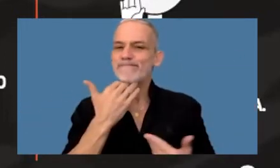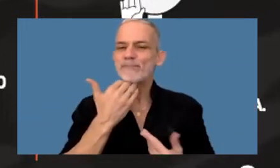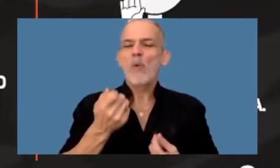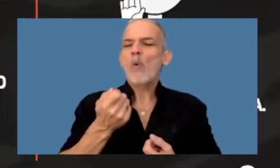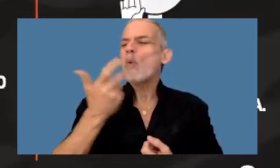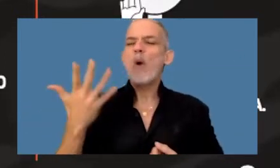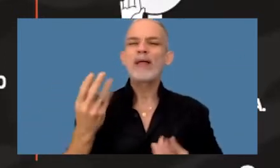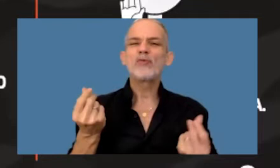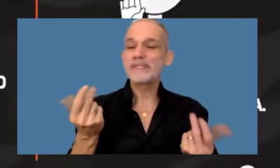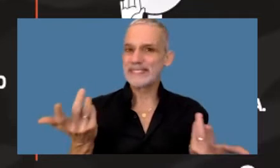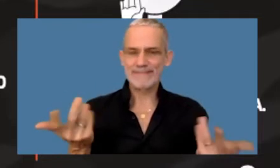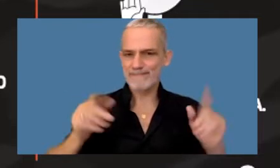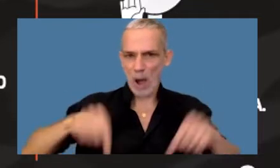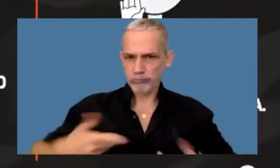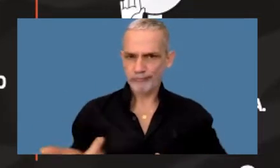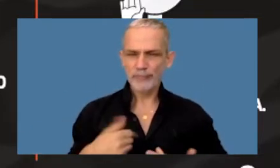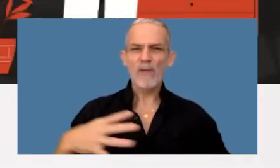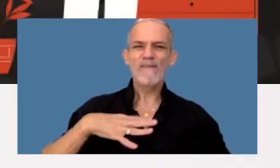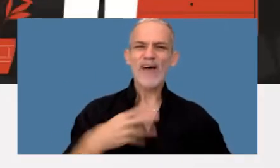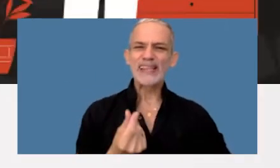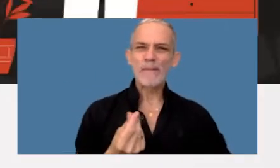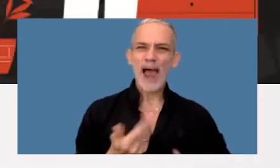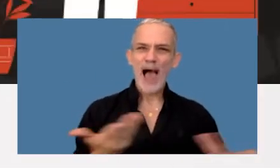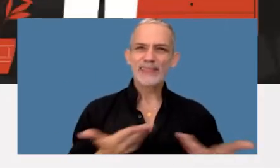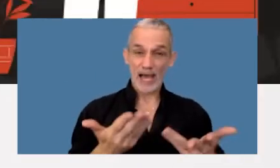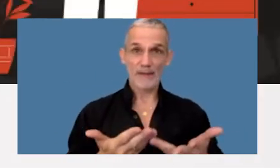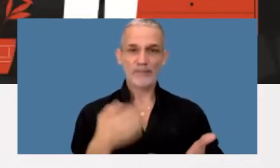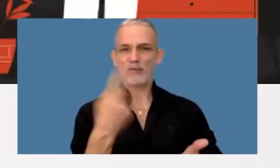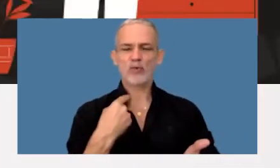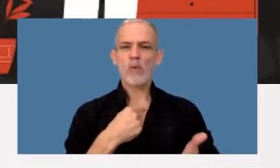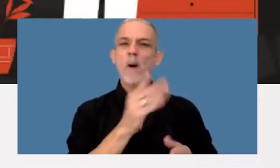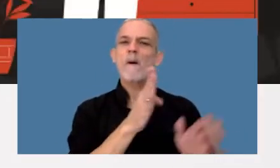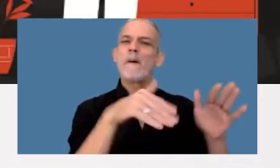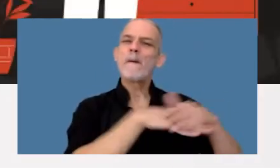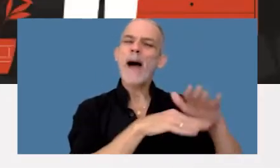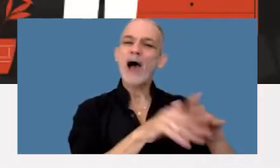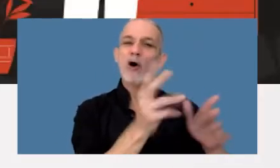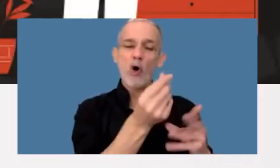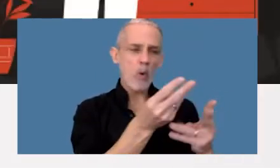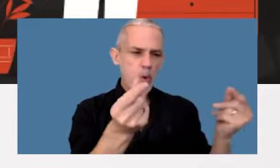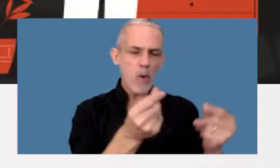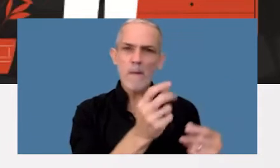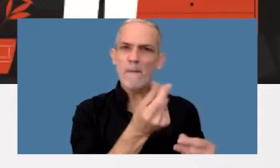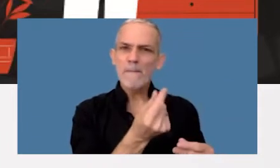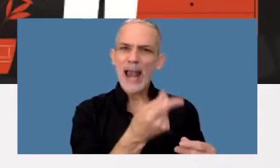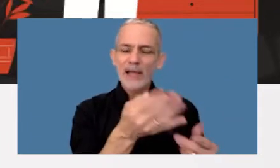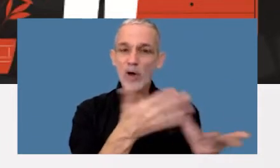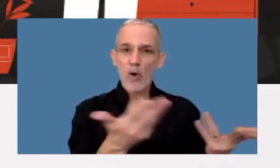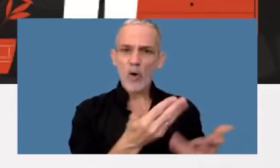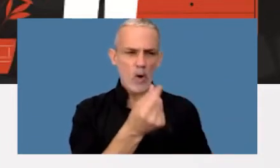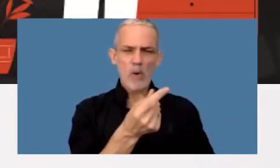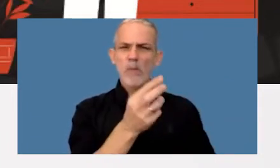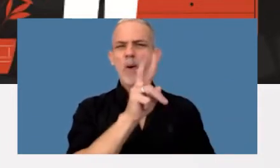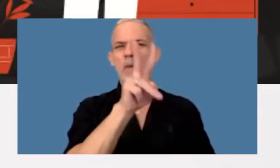cuánto vale porque cuando nos falta plata en una cuenta bancaria o nos desapareció nuestra tenencia de